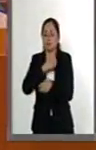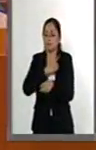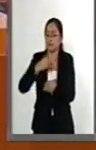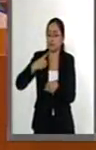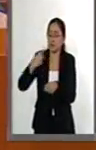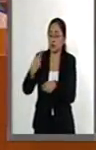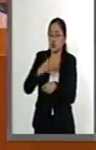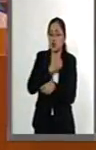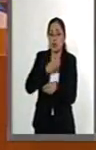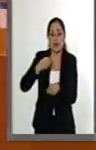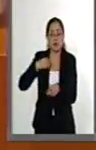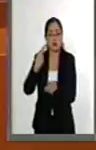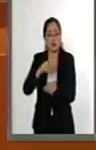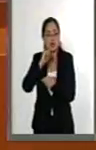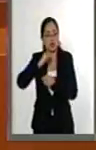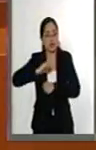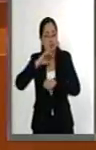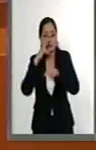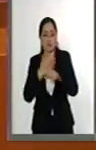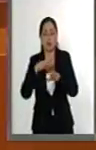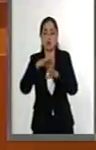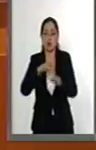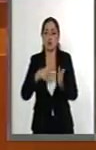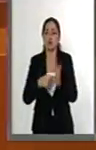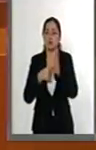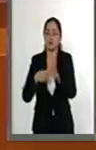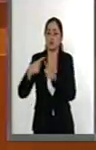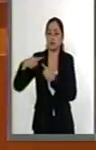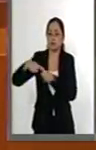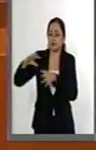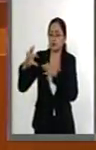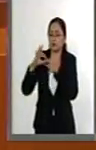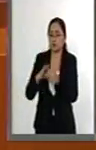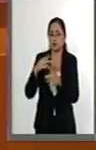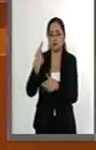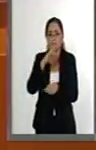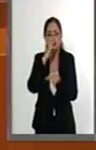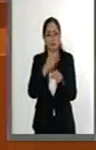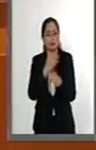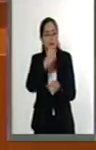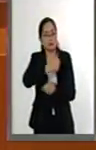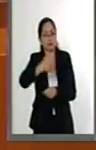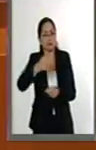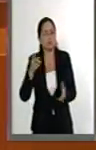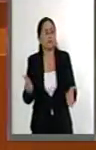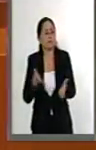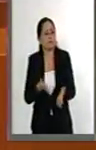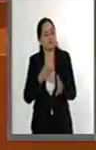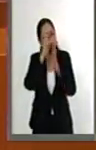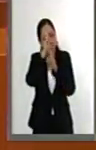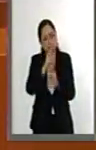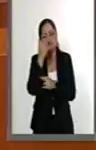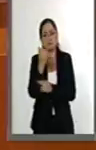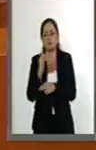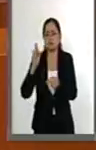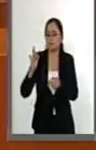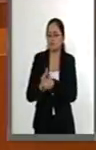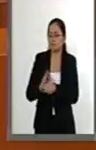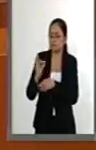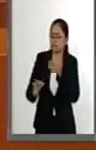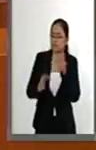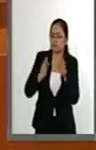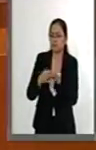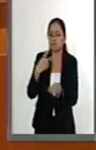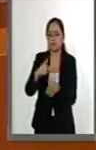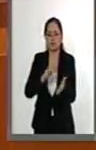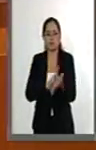todas las autoridades en sus respectivos ámbitos de competencia de promover, respetar, proteger y garantizar